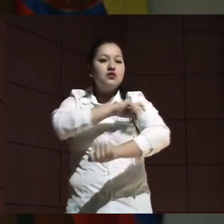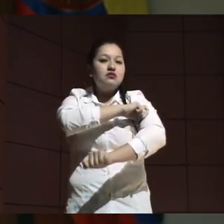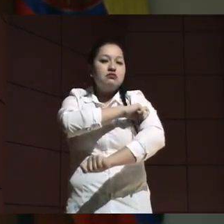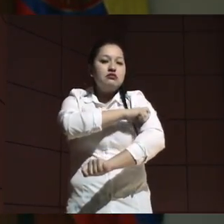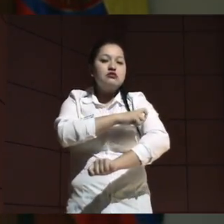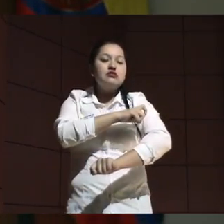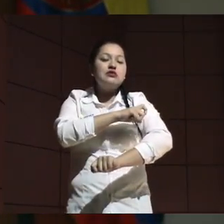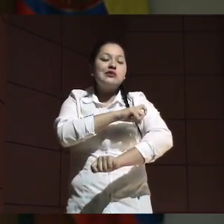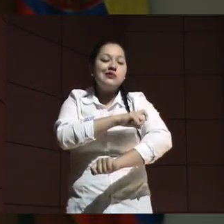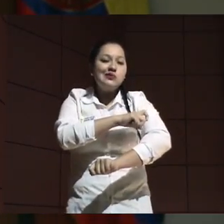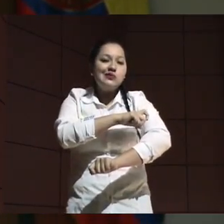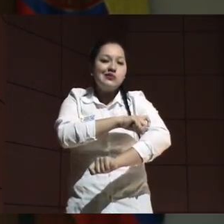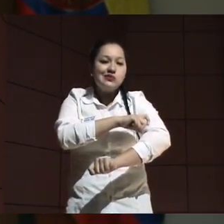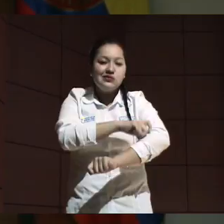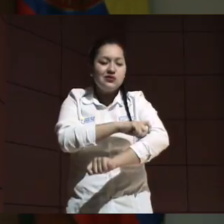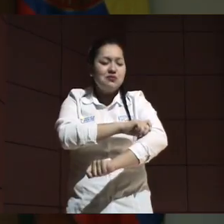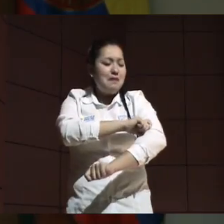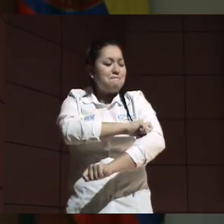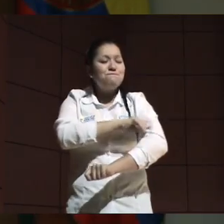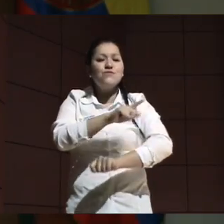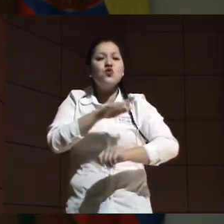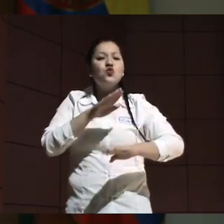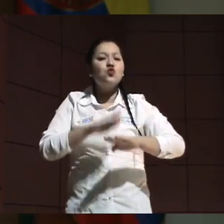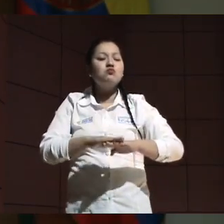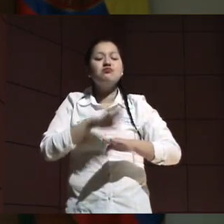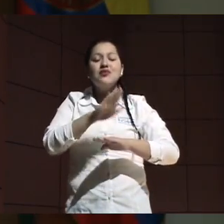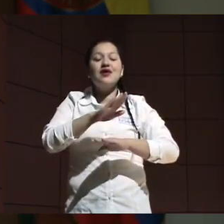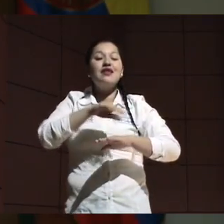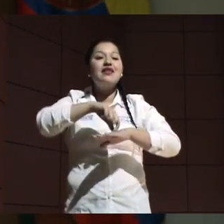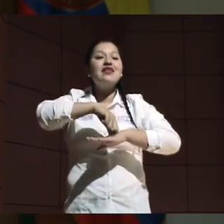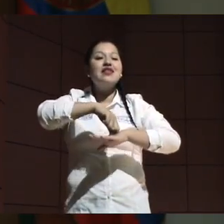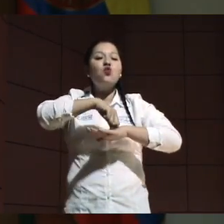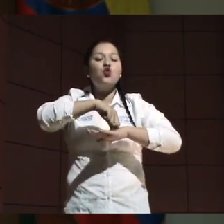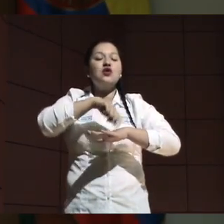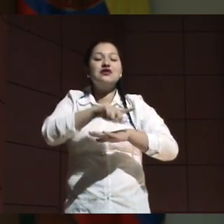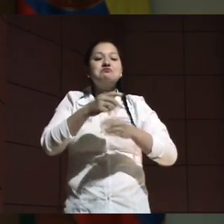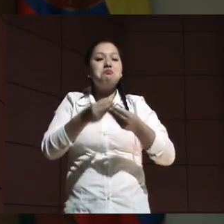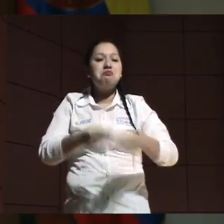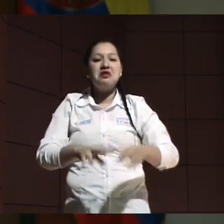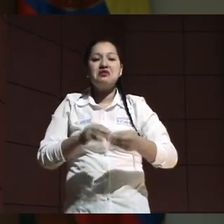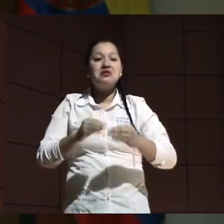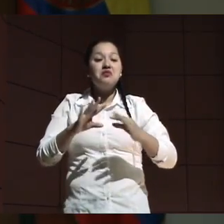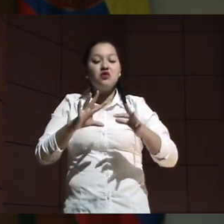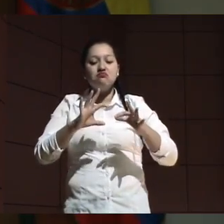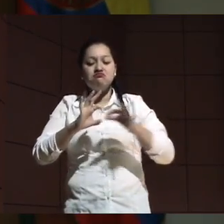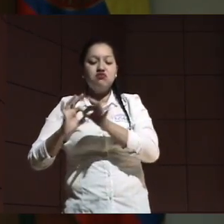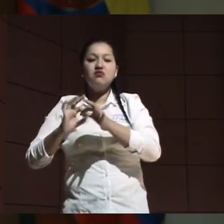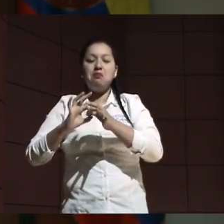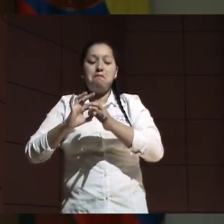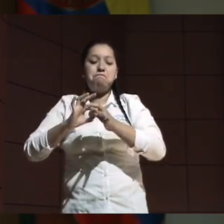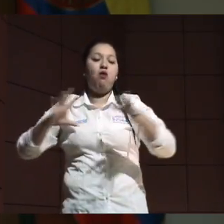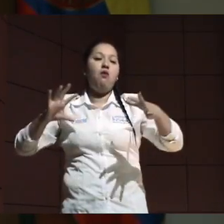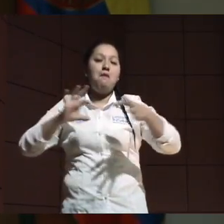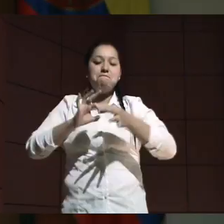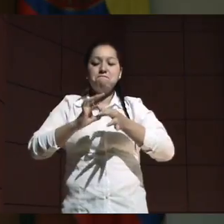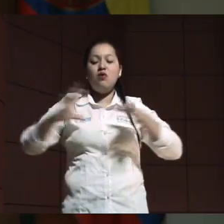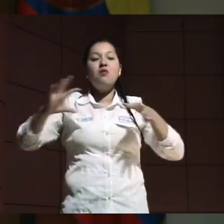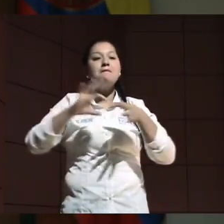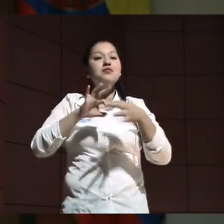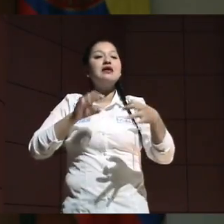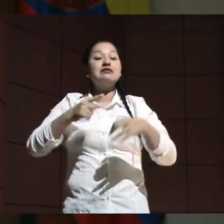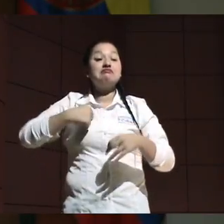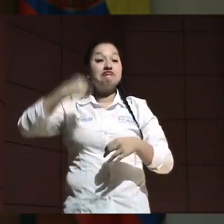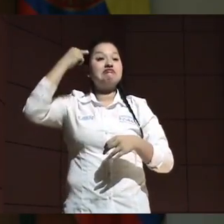atrofian gradualmente, debido a la pérdida de las neuronas motoras, las cuales hacen funcionar todos los músculos. Se